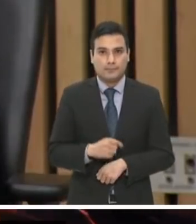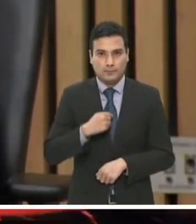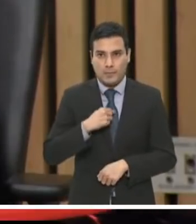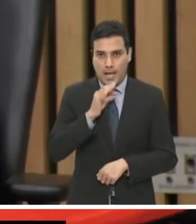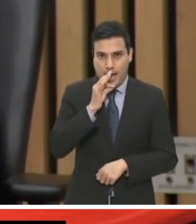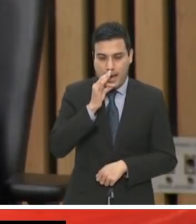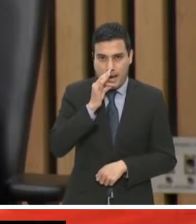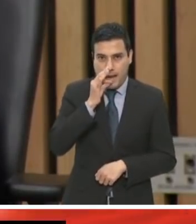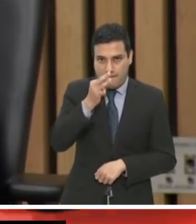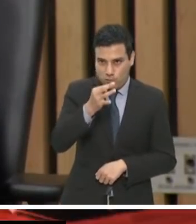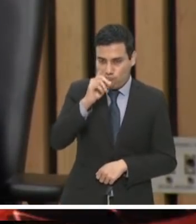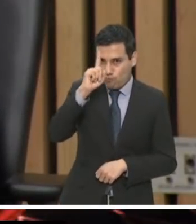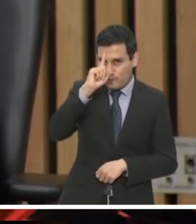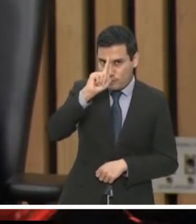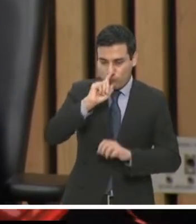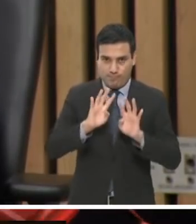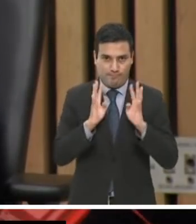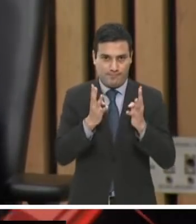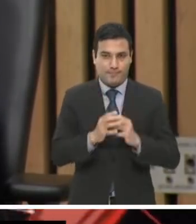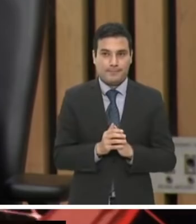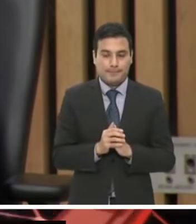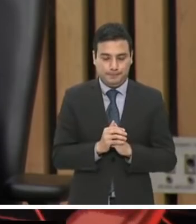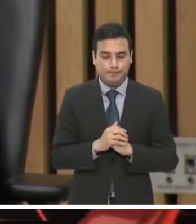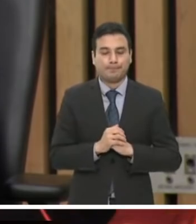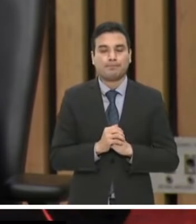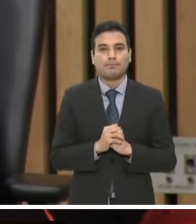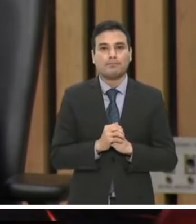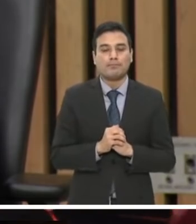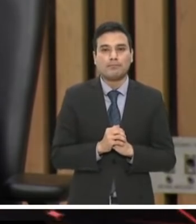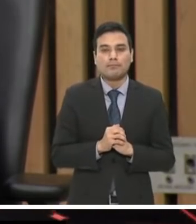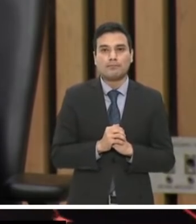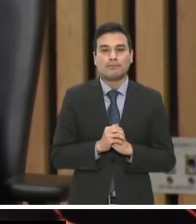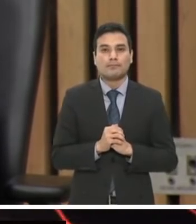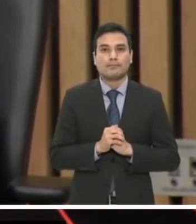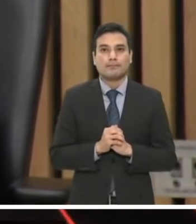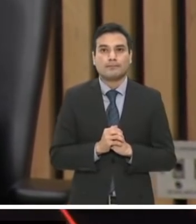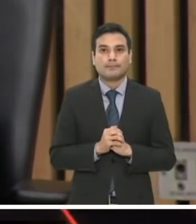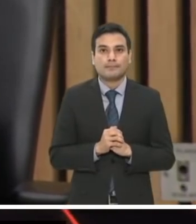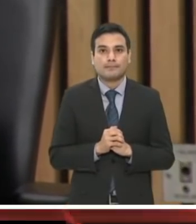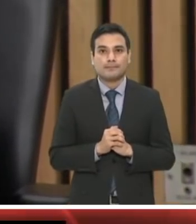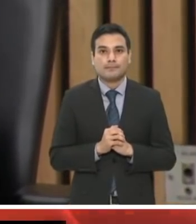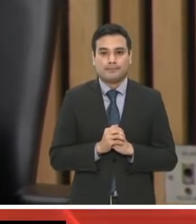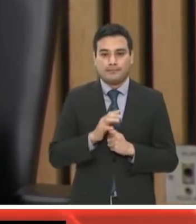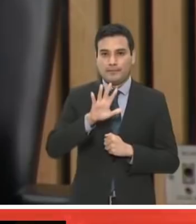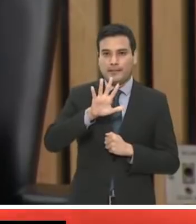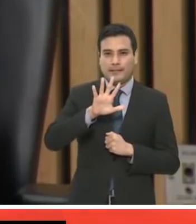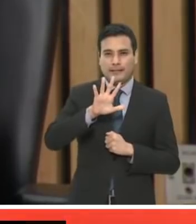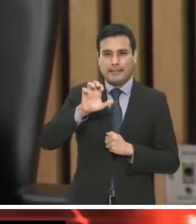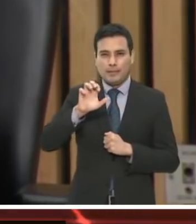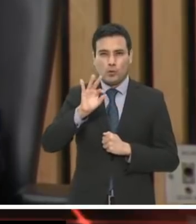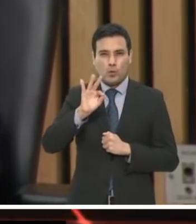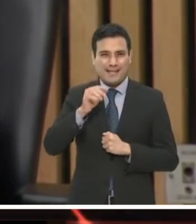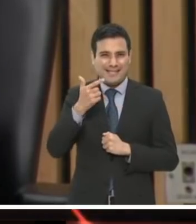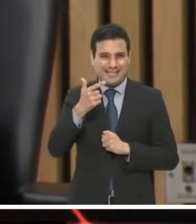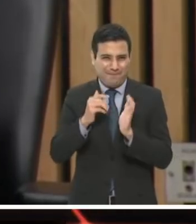consejeros, decirles que estos más de 547